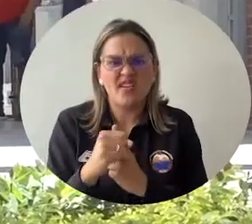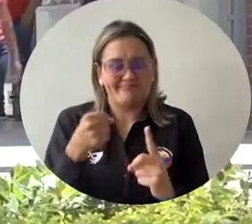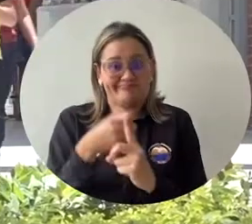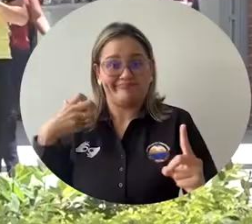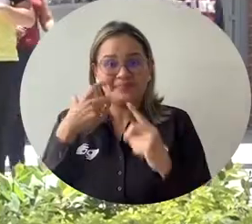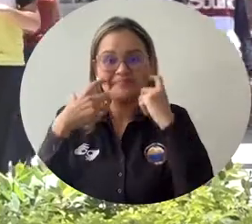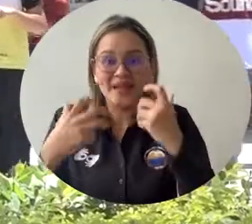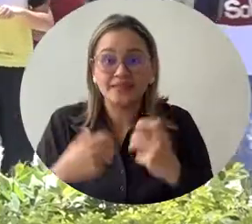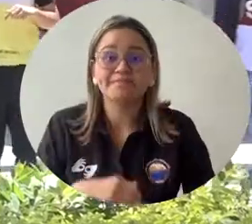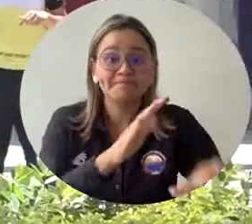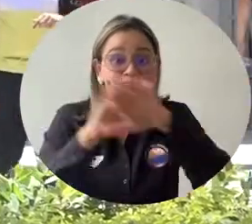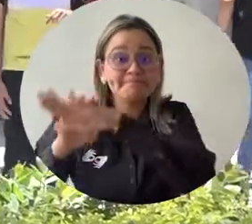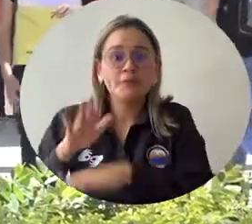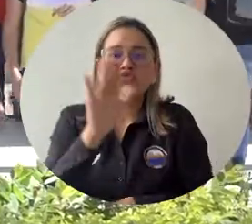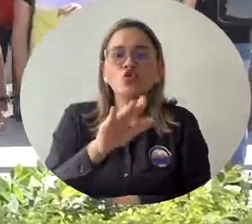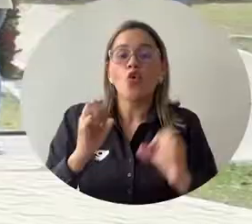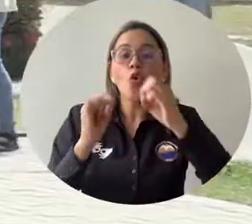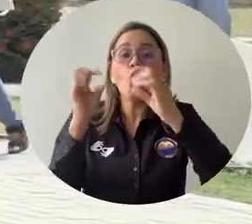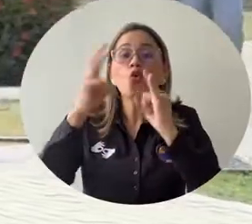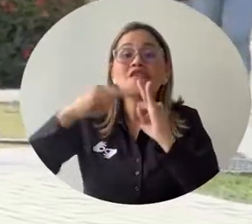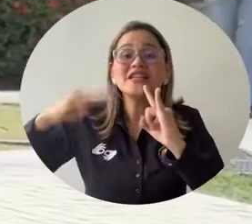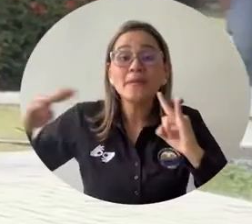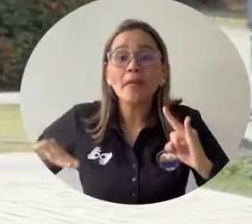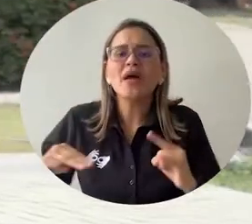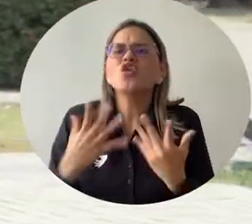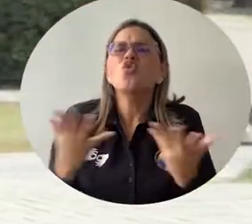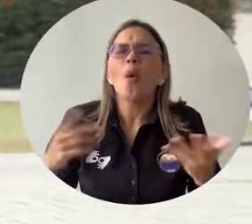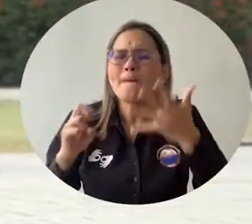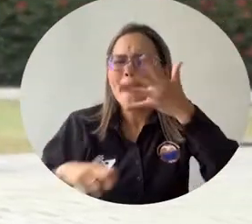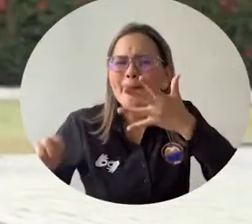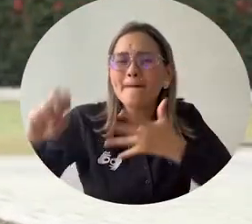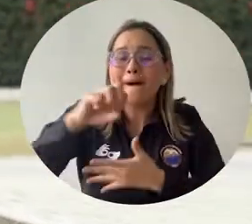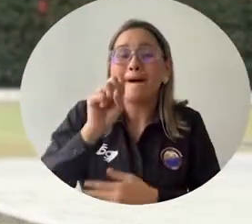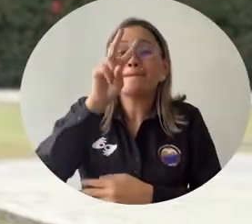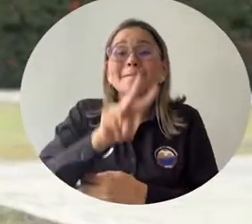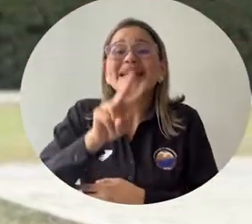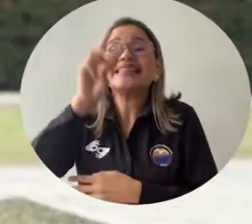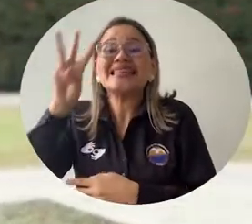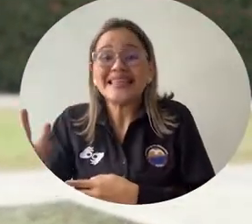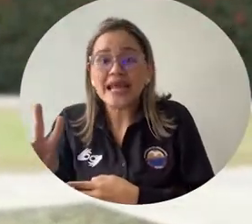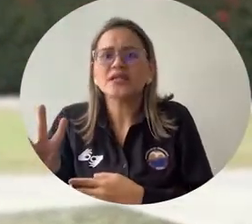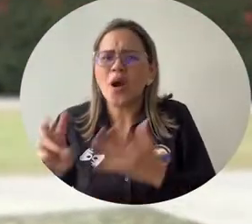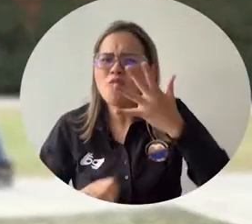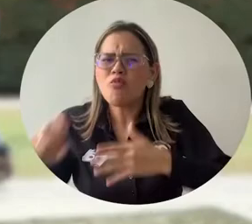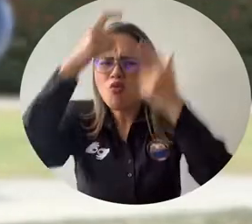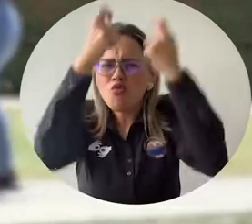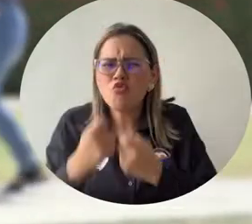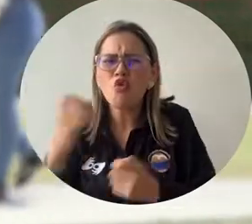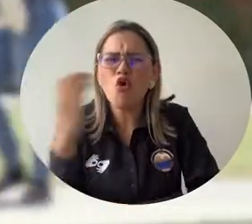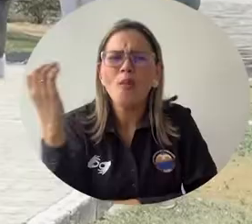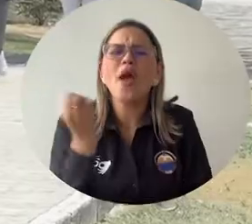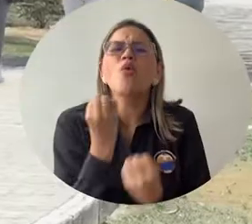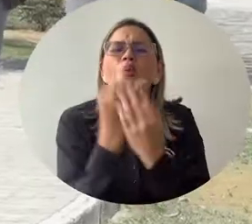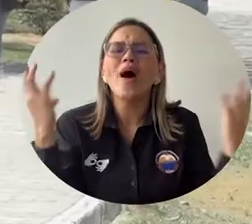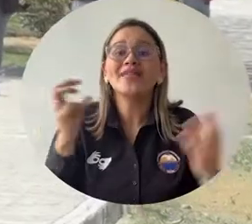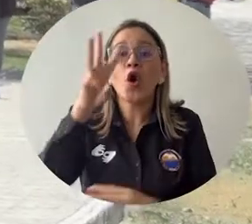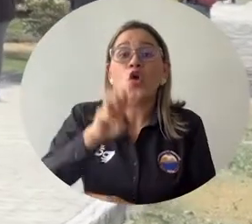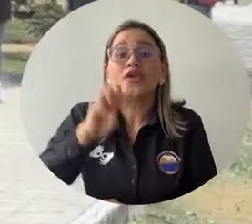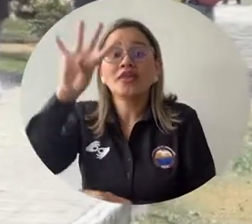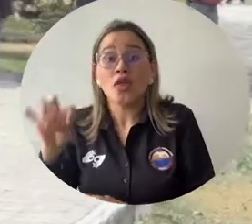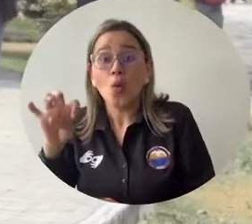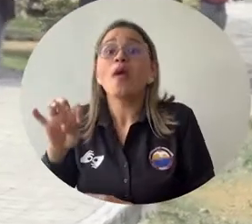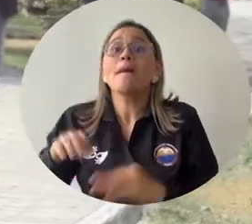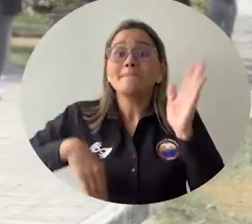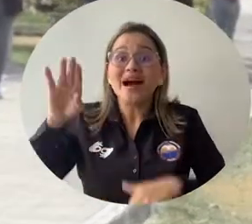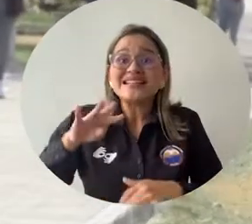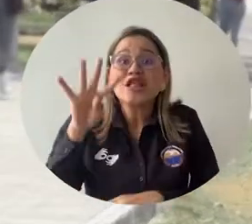Es importante destacar que Uni Magdalena ocupó el puesto 23 entre las 89 universidades públicas y privadas de Colombia y se convirtió